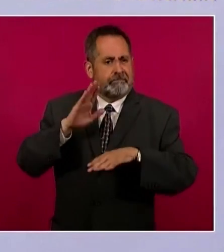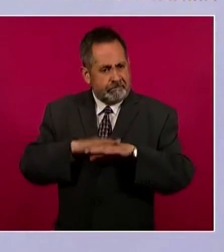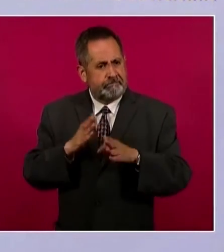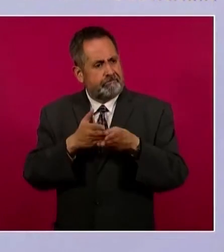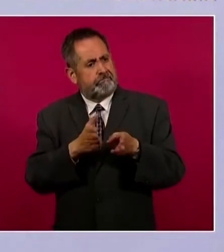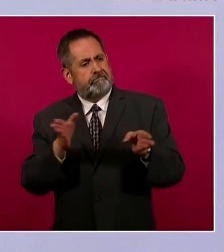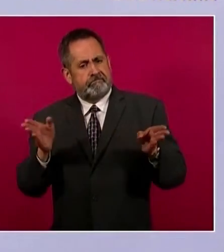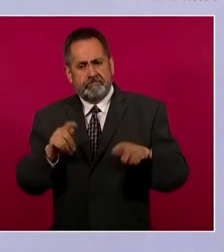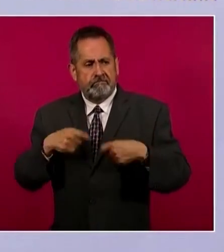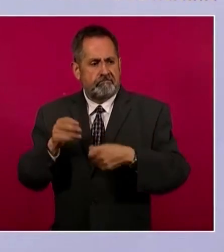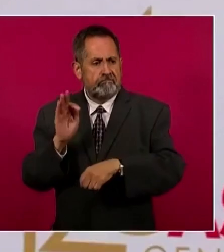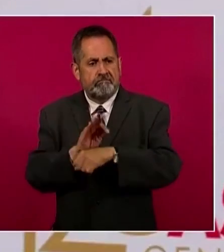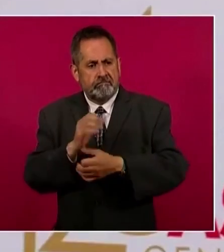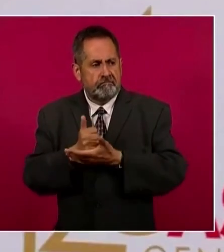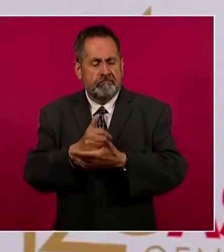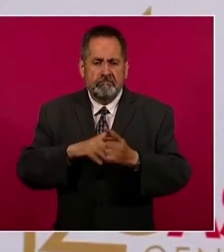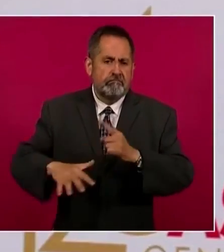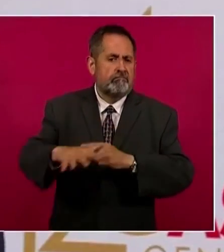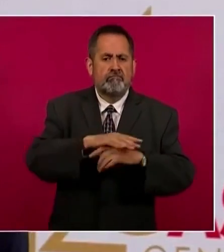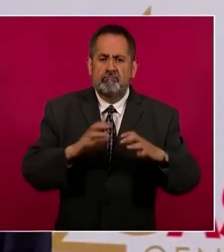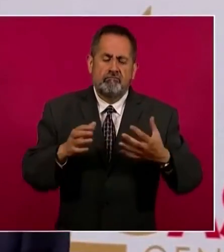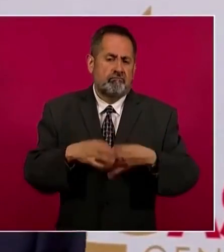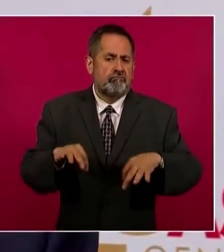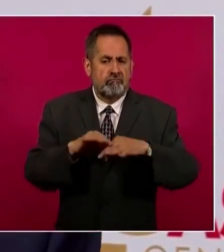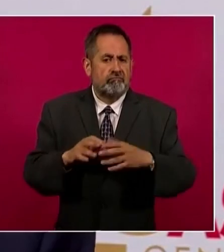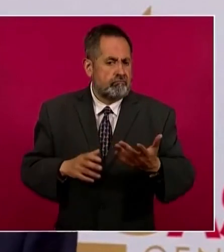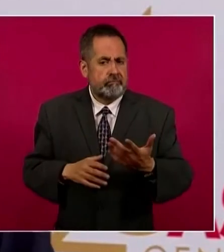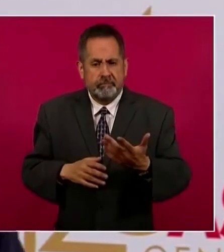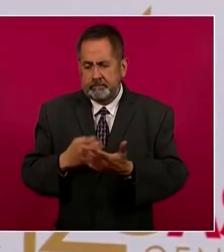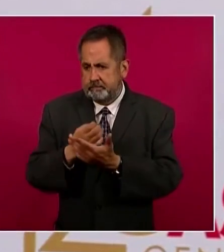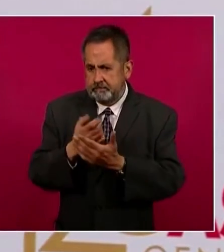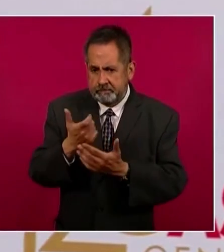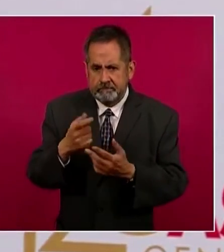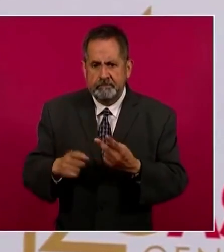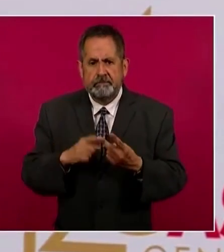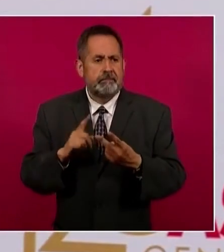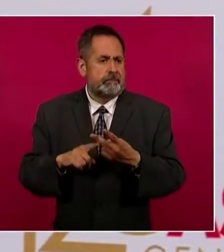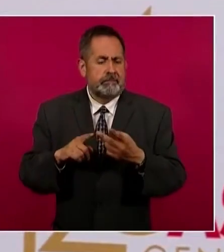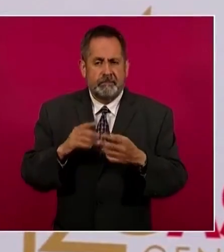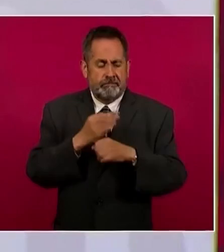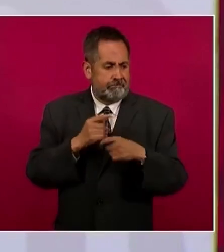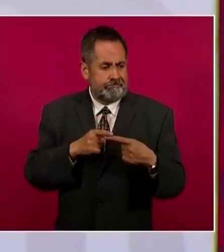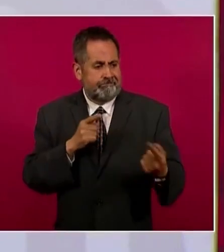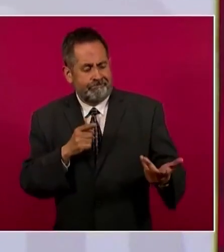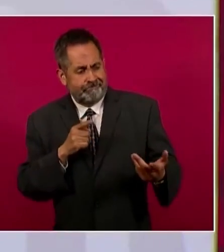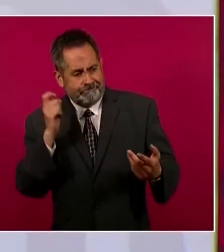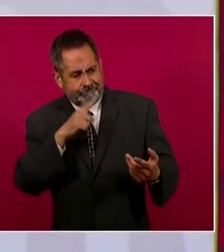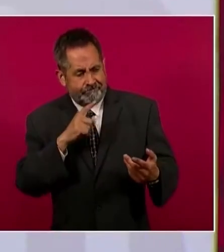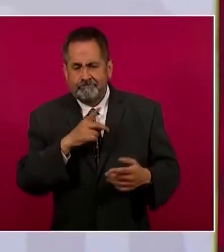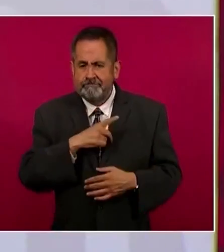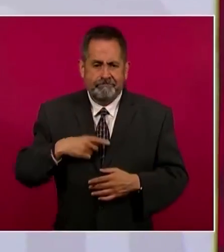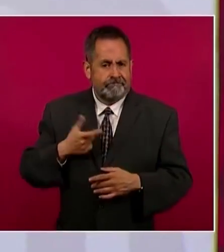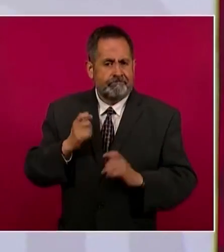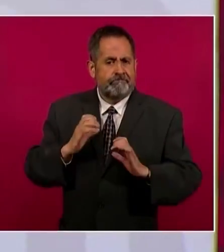función social del instituto. Ante un entorno económico adverso, tenemos que cuidar los